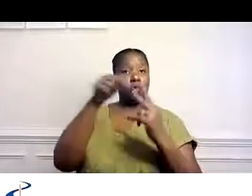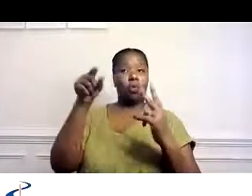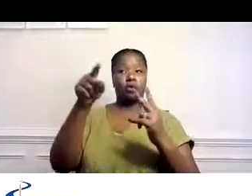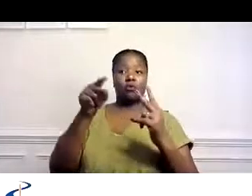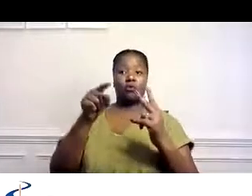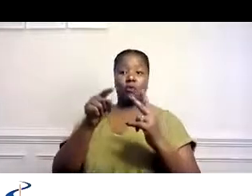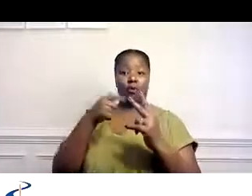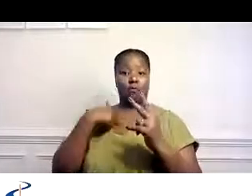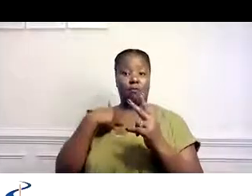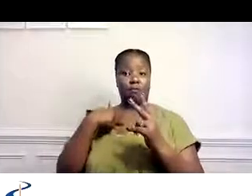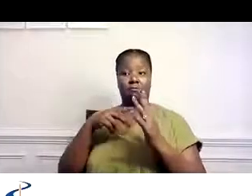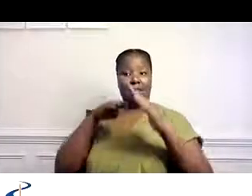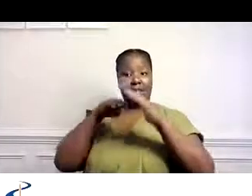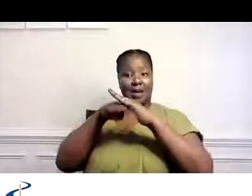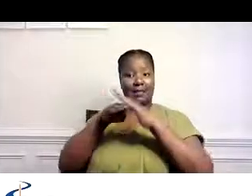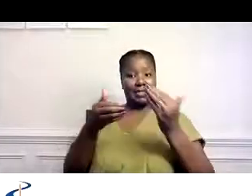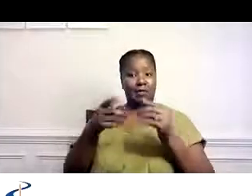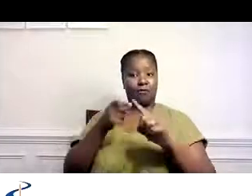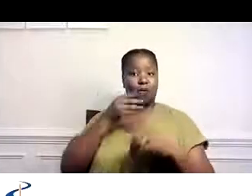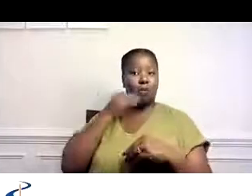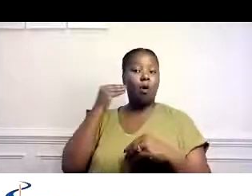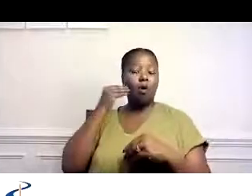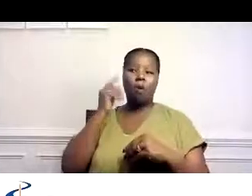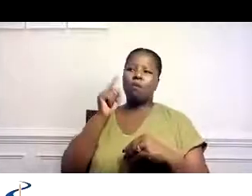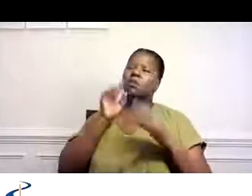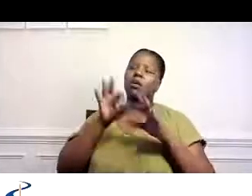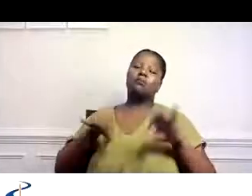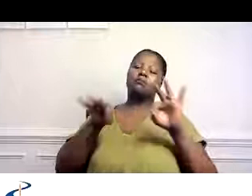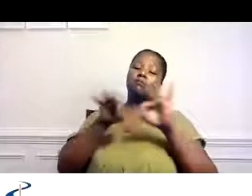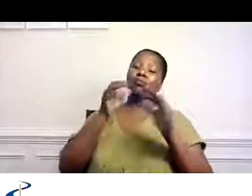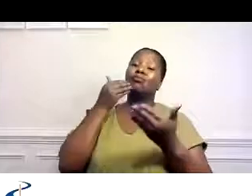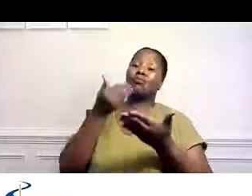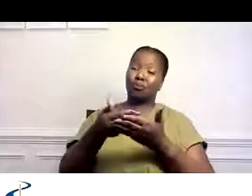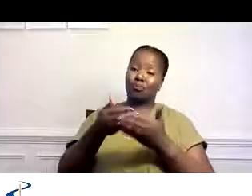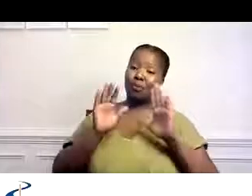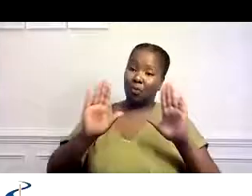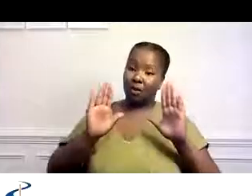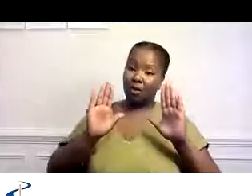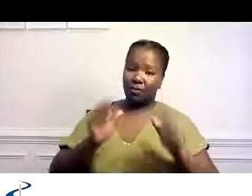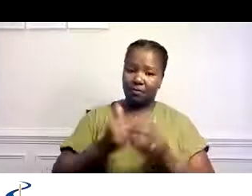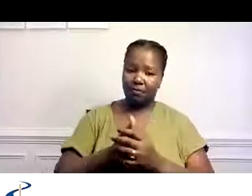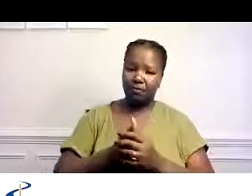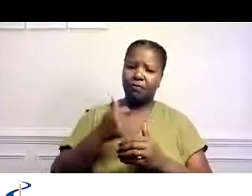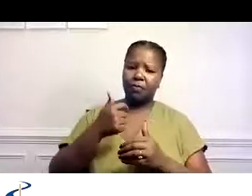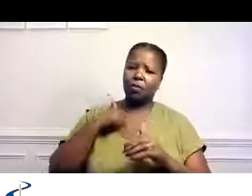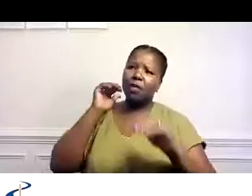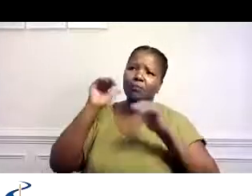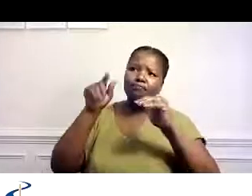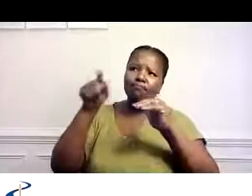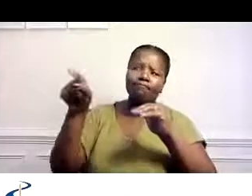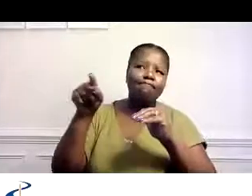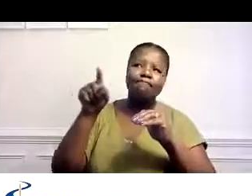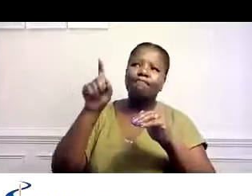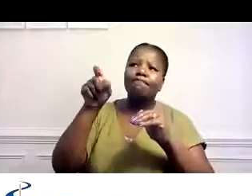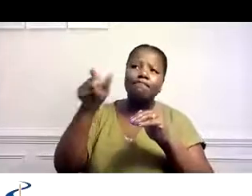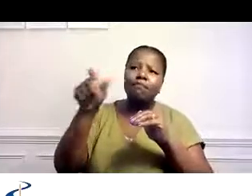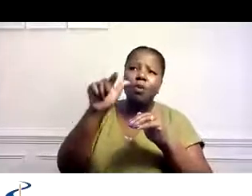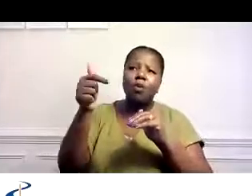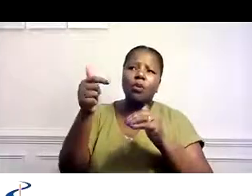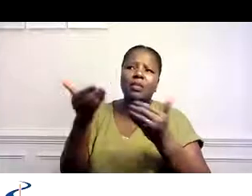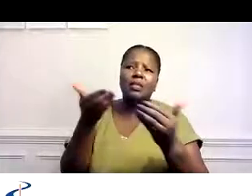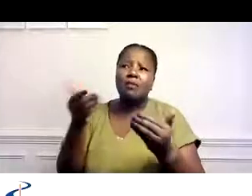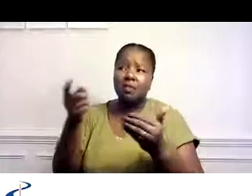después de que se pudo hacer remotamente. Continuamos también a preguntarle a la red de apoyo qué es lo que está